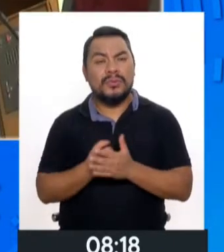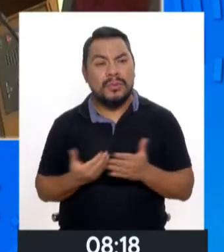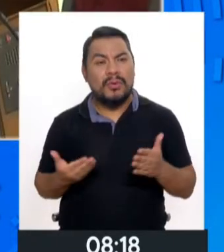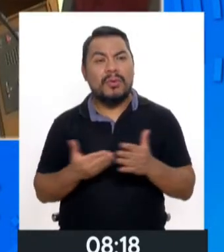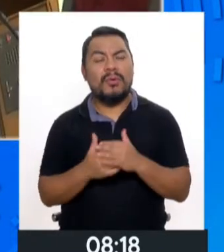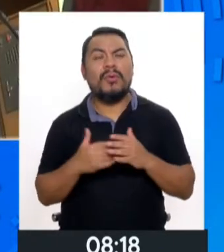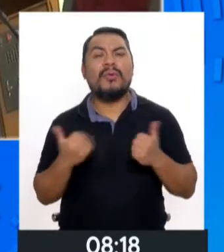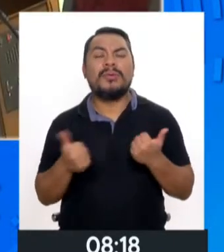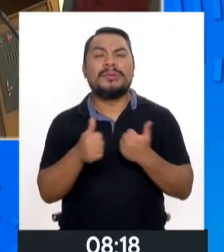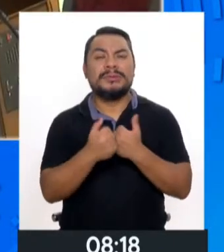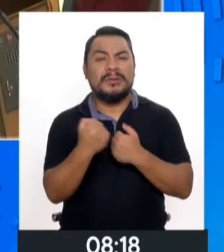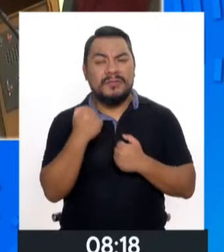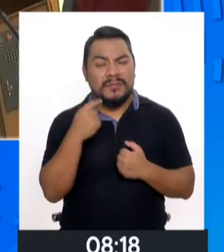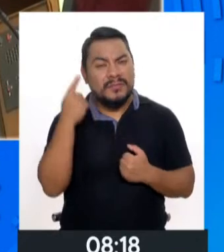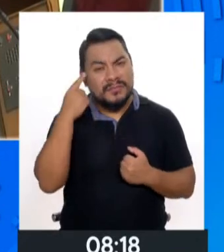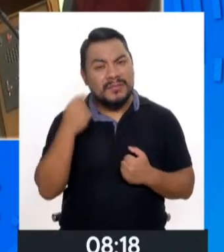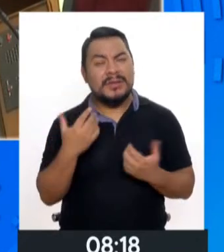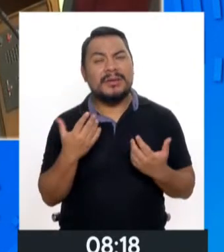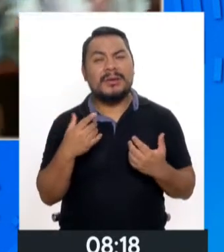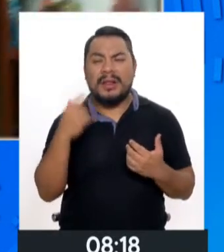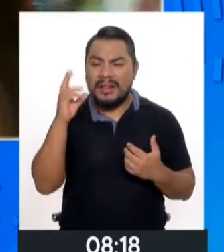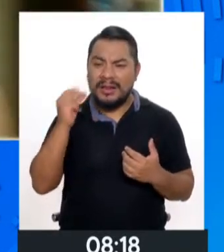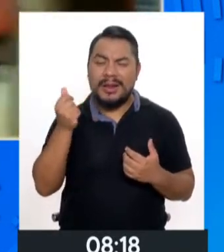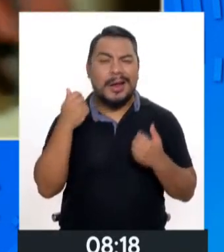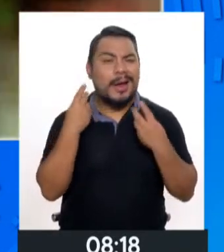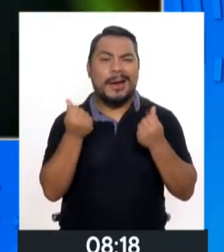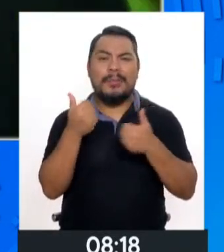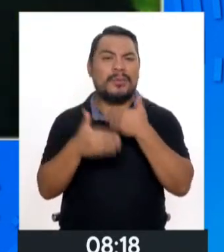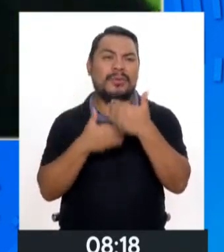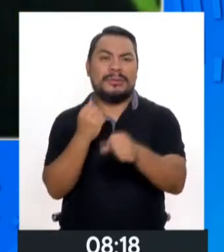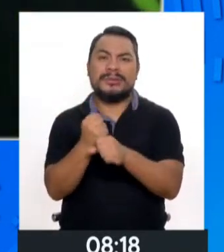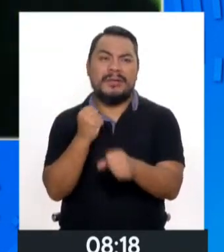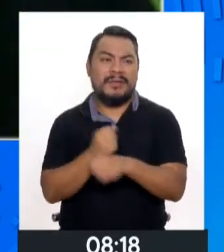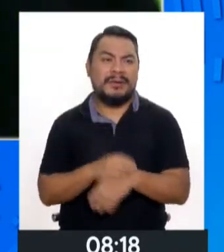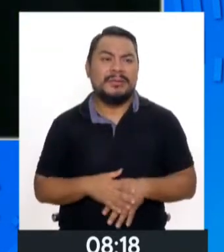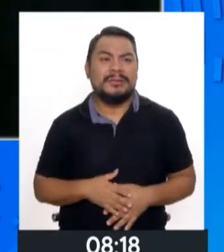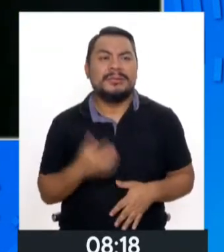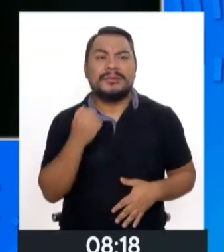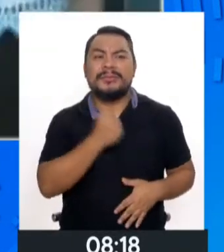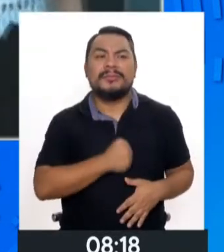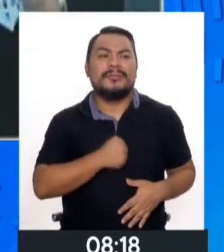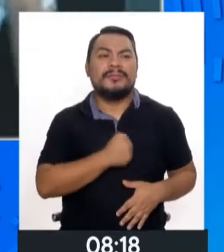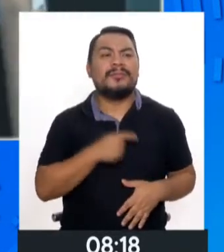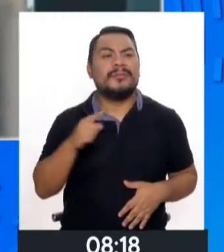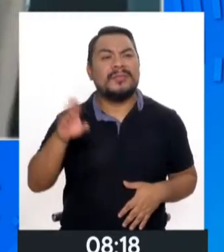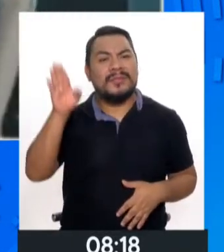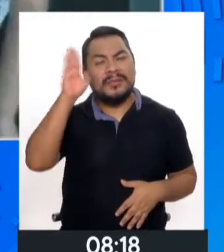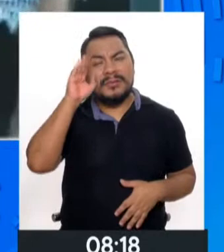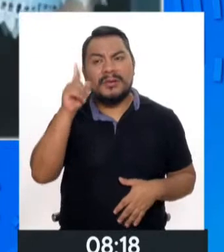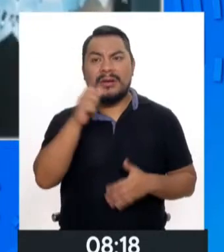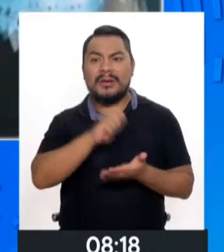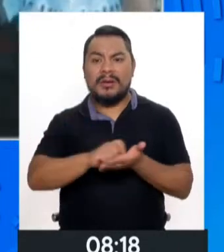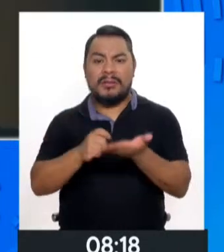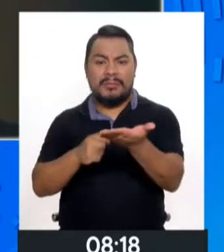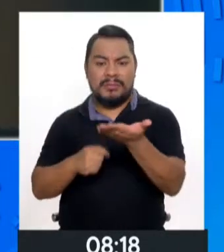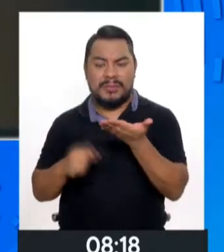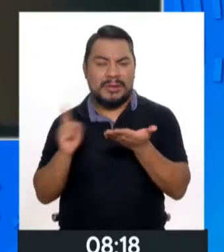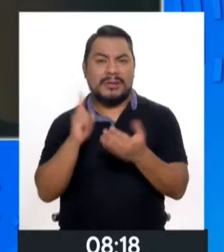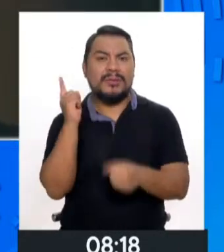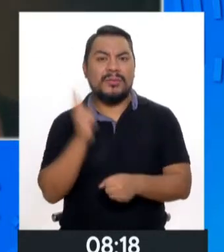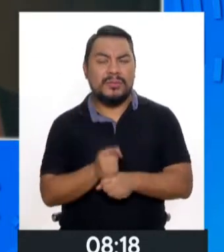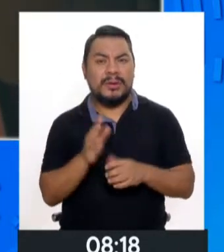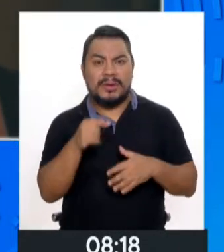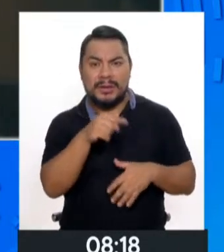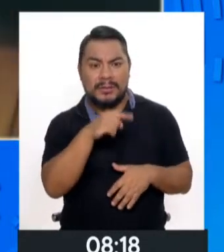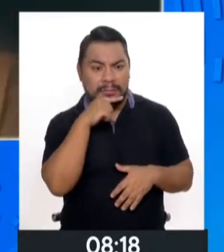violencia debe ser ágil. Nosotros lamentamos profundamente que la policía no nos haya notificado de las denuncias que